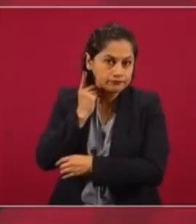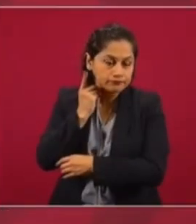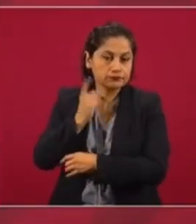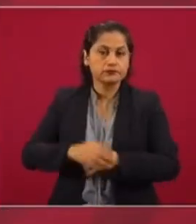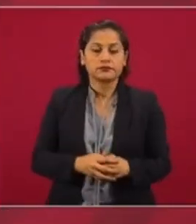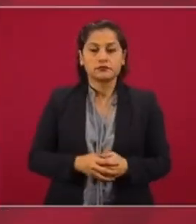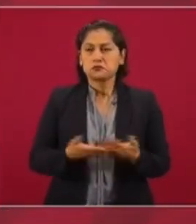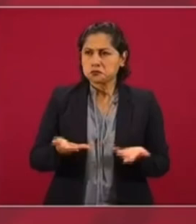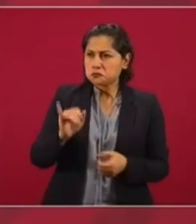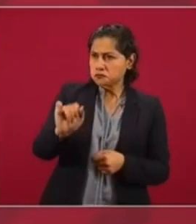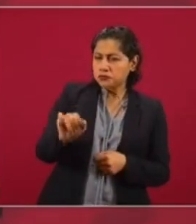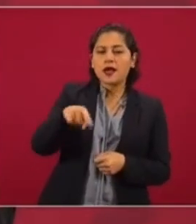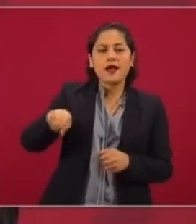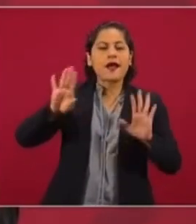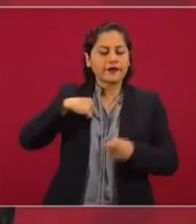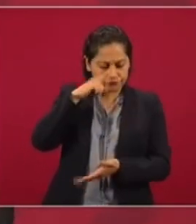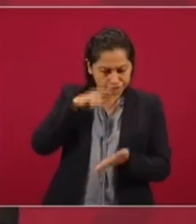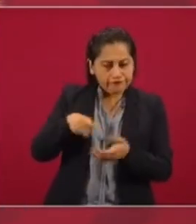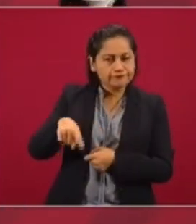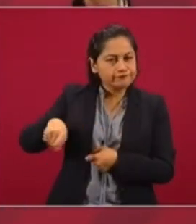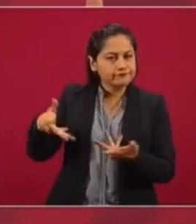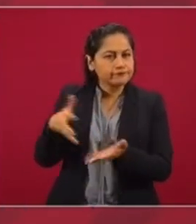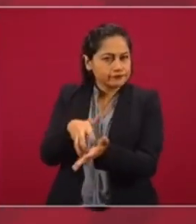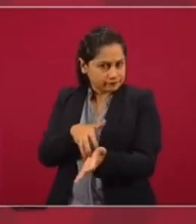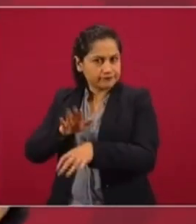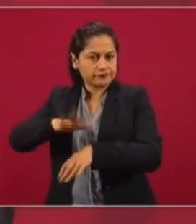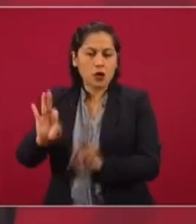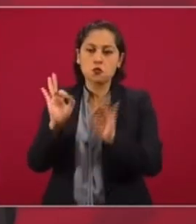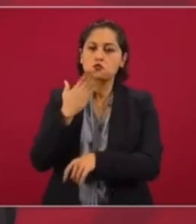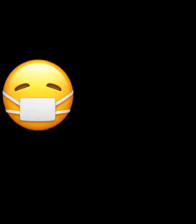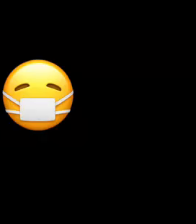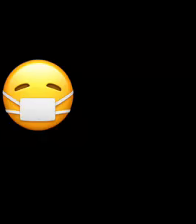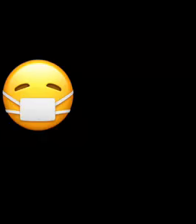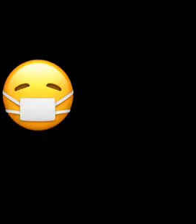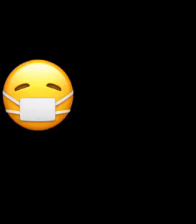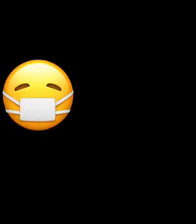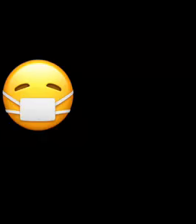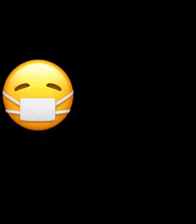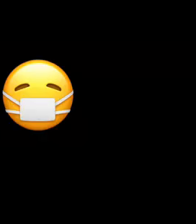pueden ahorrar más, pero qué bien que ya esté bajando el costo. ¡Gracias!